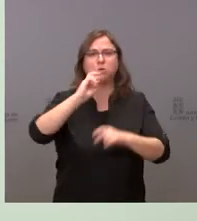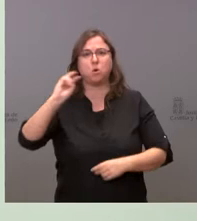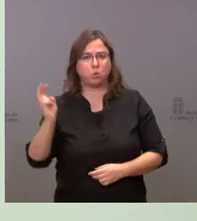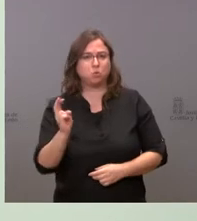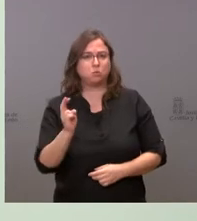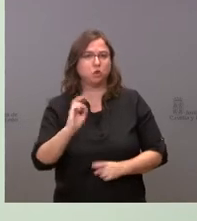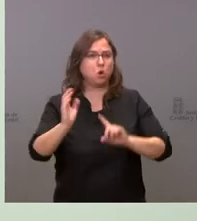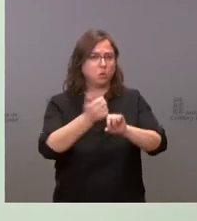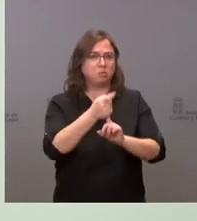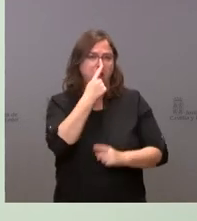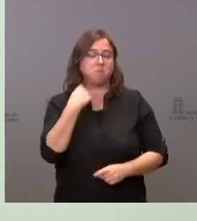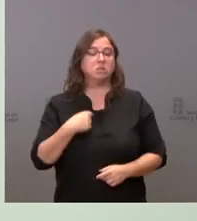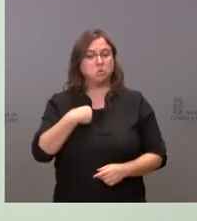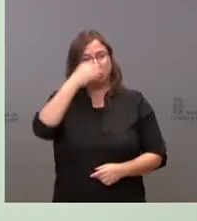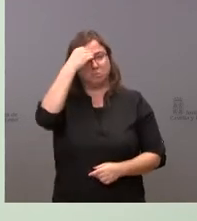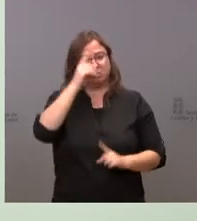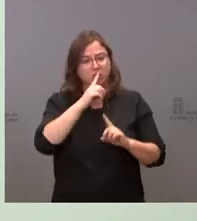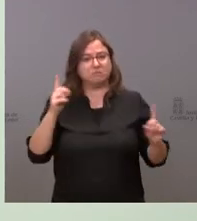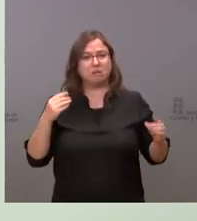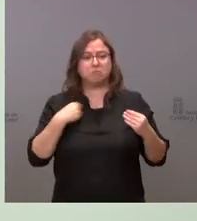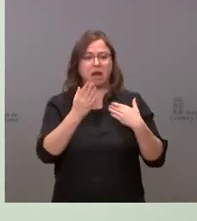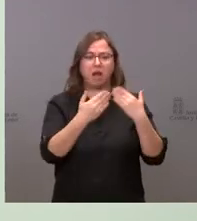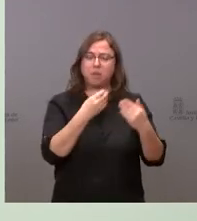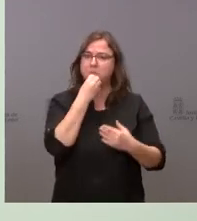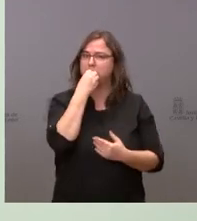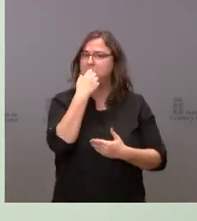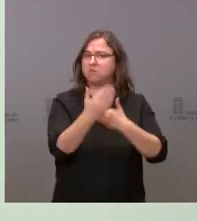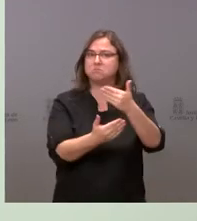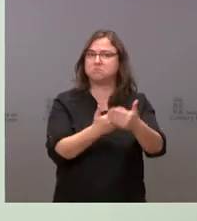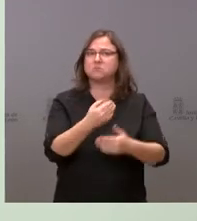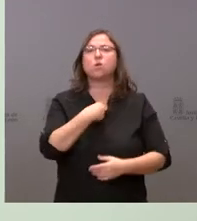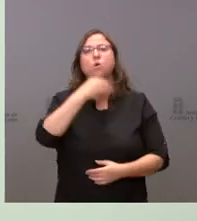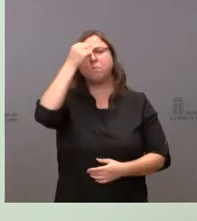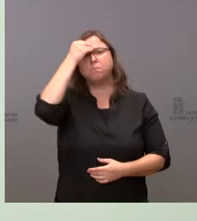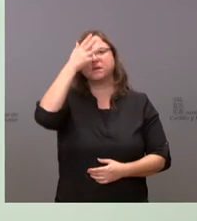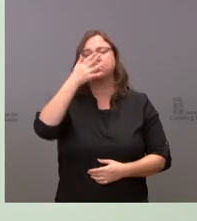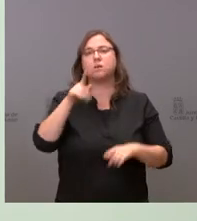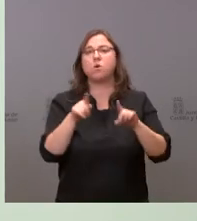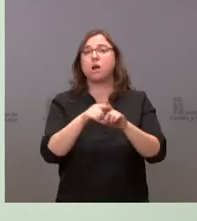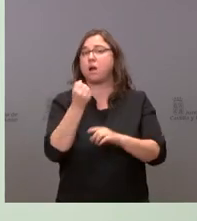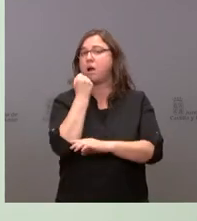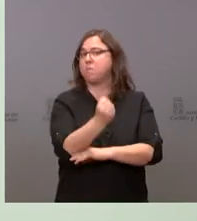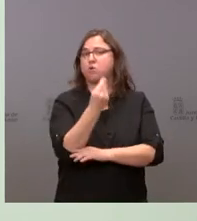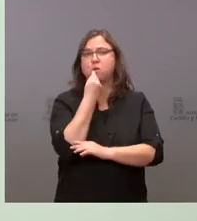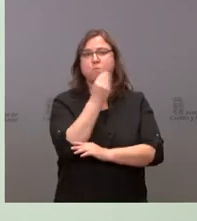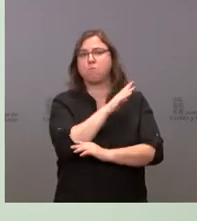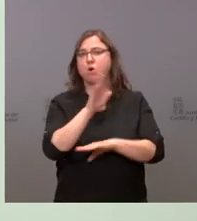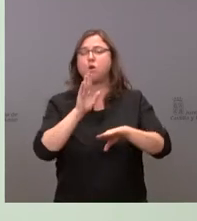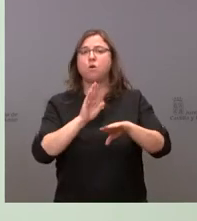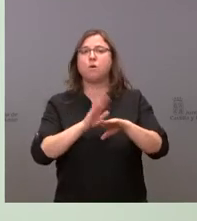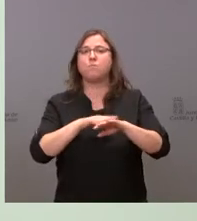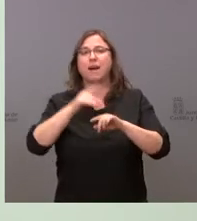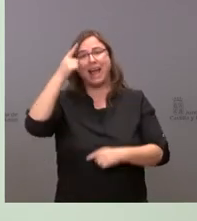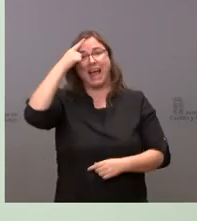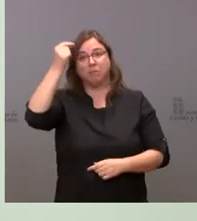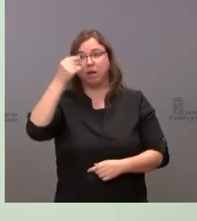entendemos que van por buen camino, sin entrar más allá. Yo creo que el mejor apoyo que se hace a la provincia de Ávila